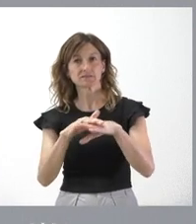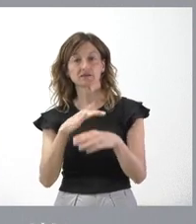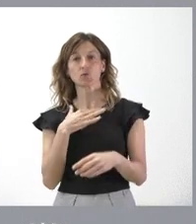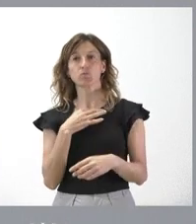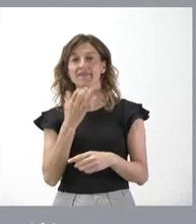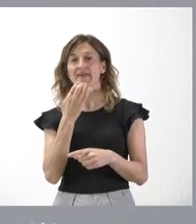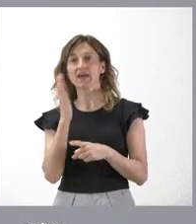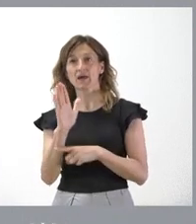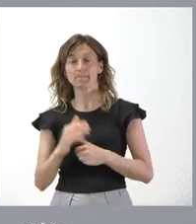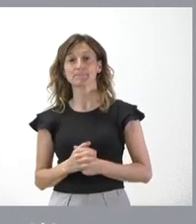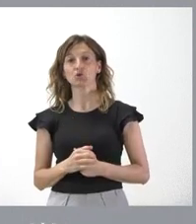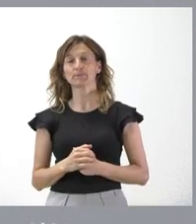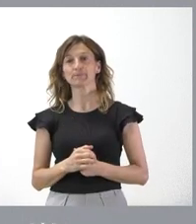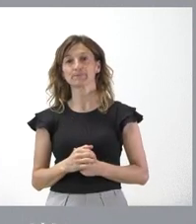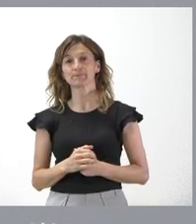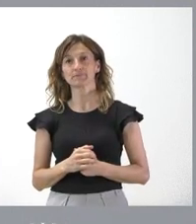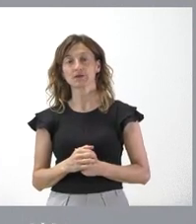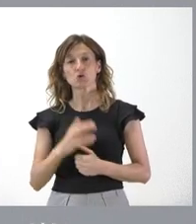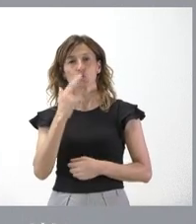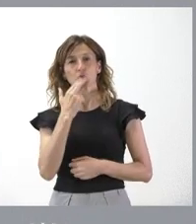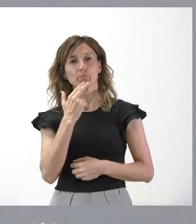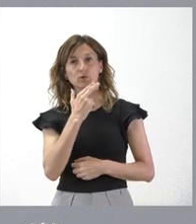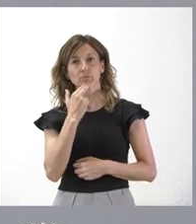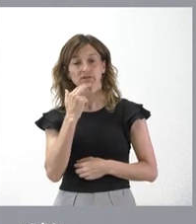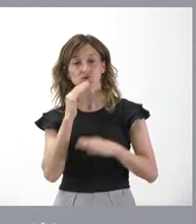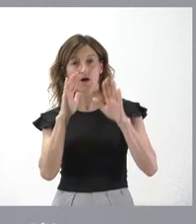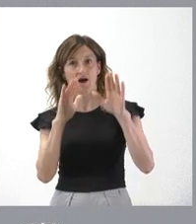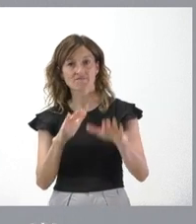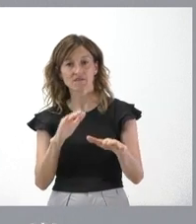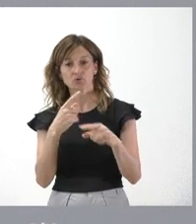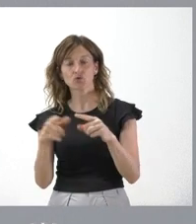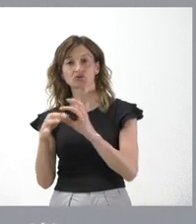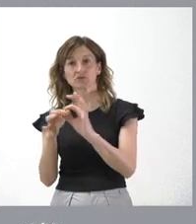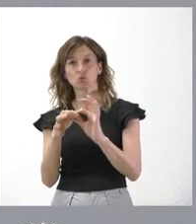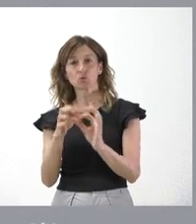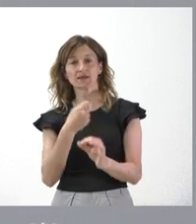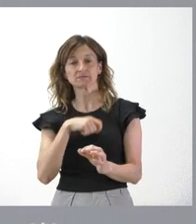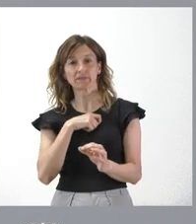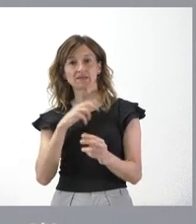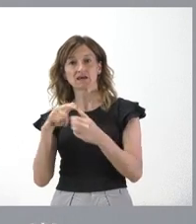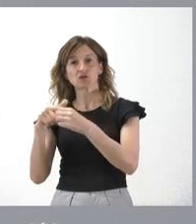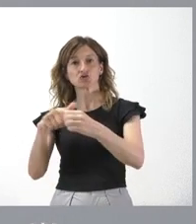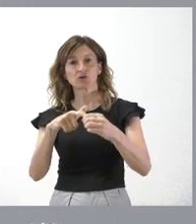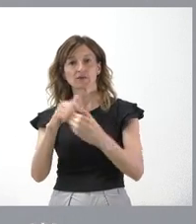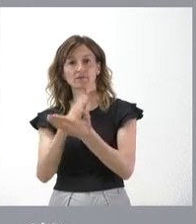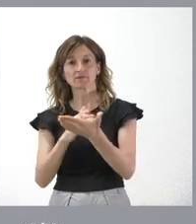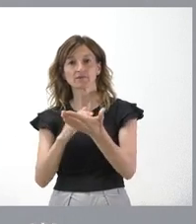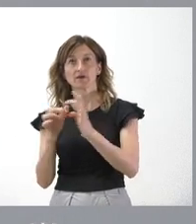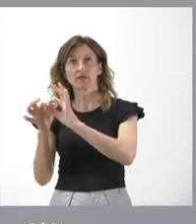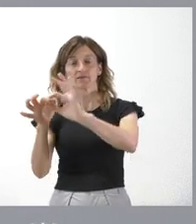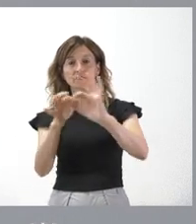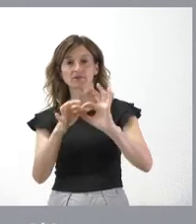ejemplo. No hay mejor compromiso a favor de lo que nos une, a favor de España, que la solidaridad entre las comunidades autónomas que